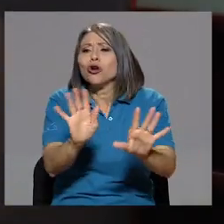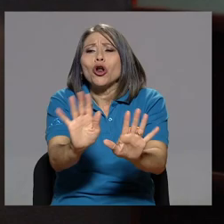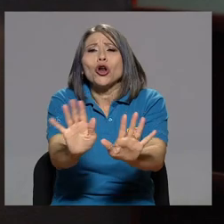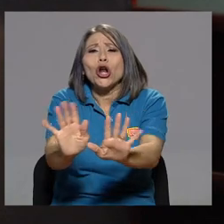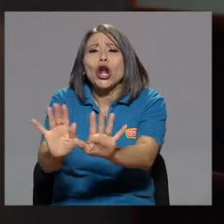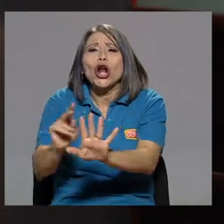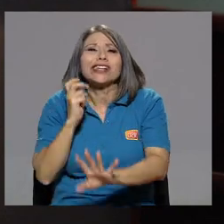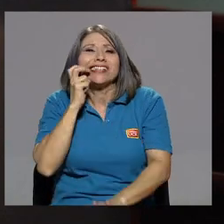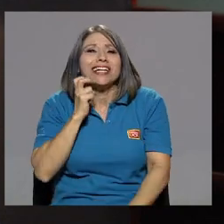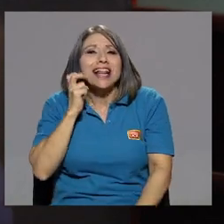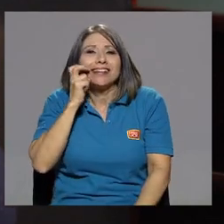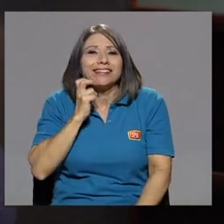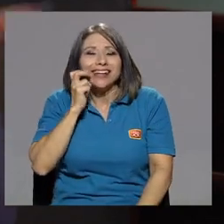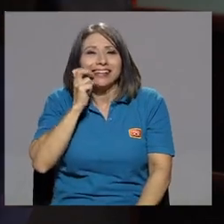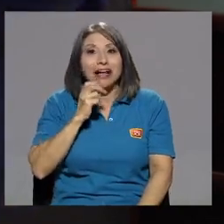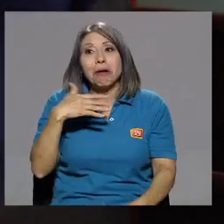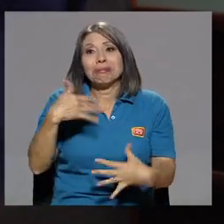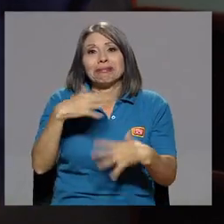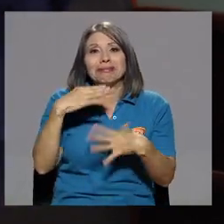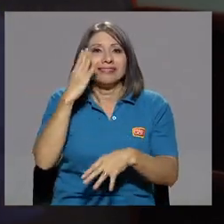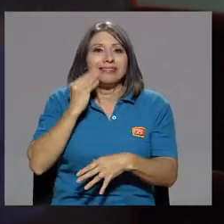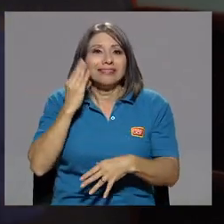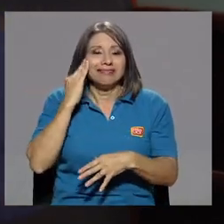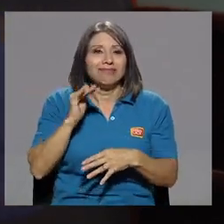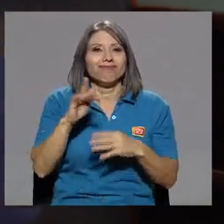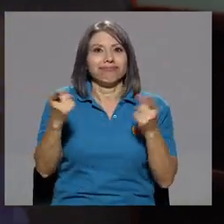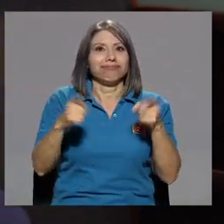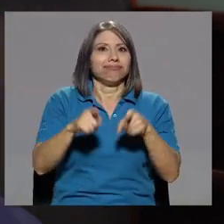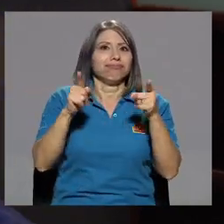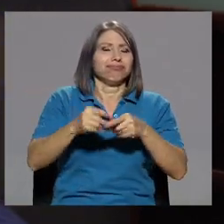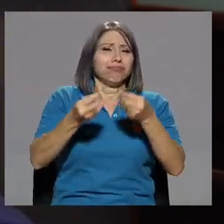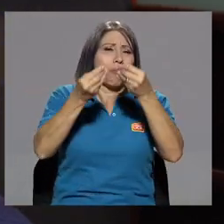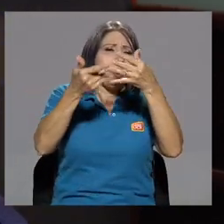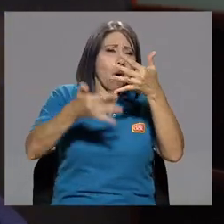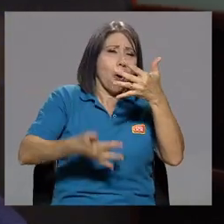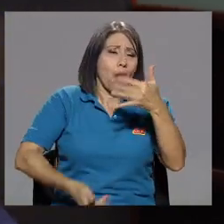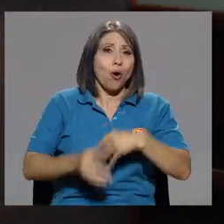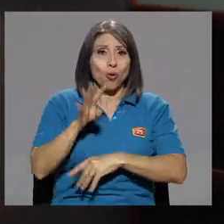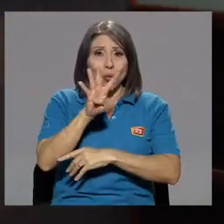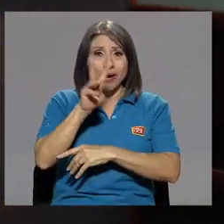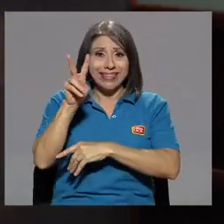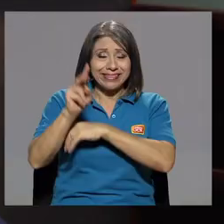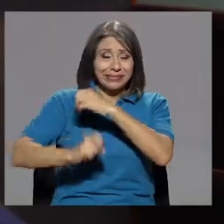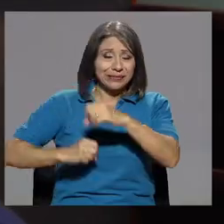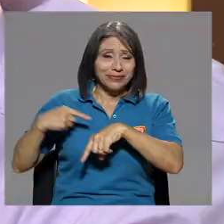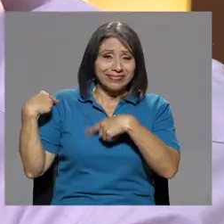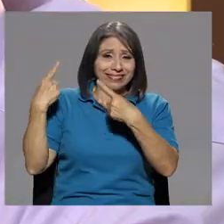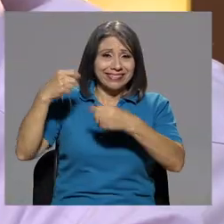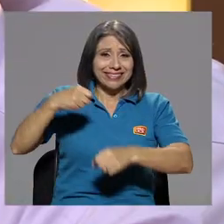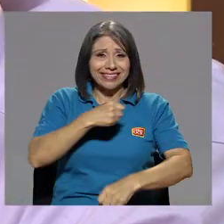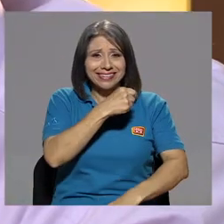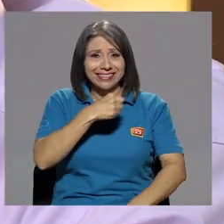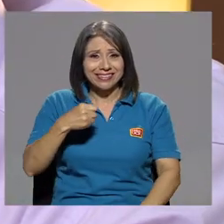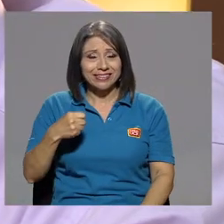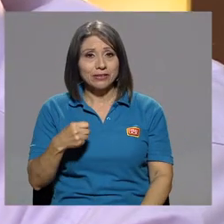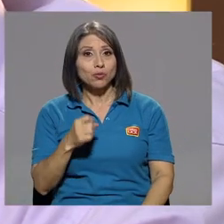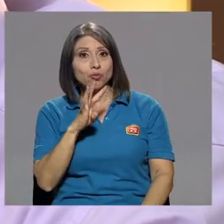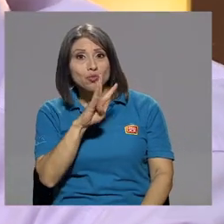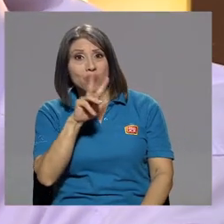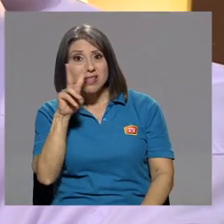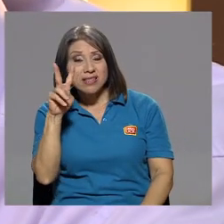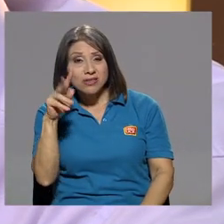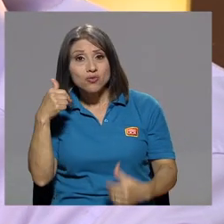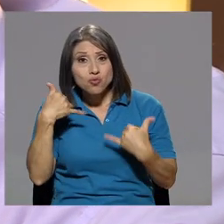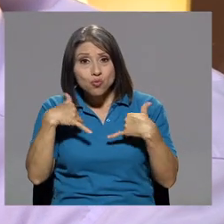chicle. Y anécdotas así me han pasado montones. Son 42 años de cantar. 42 años